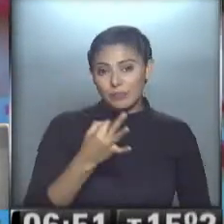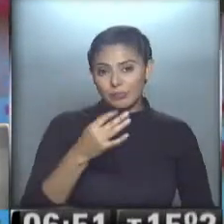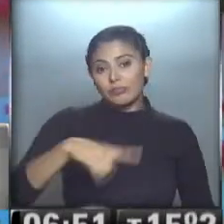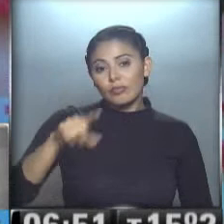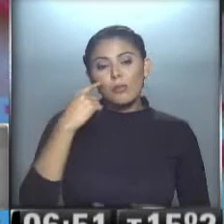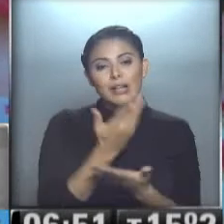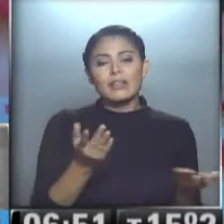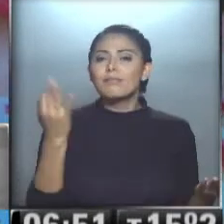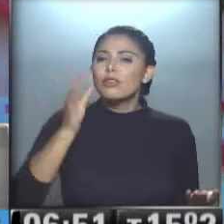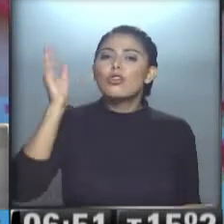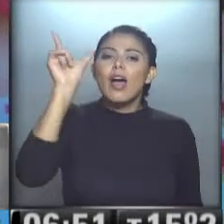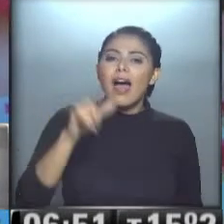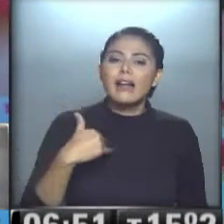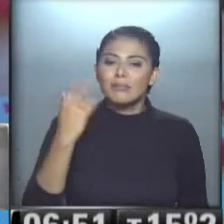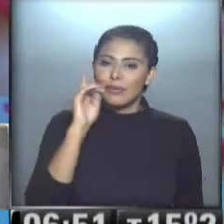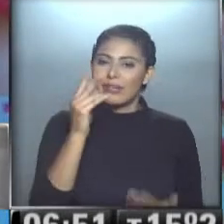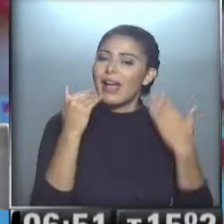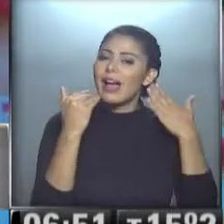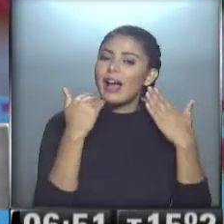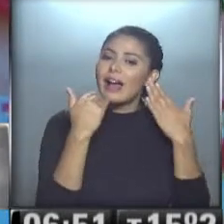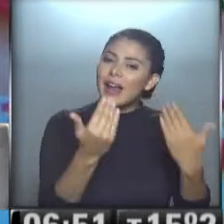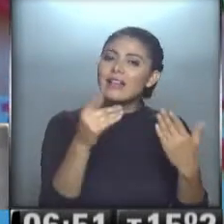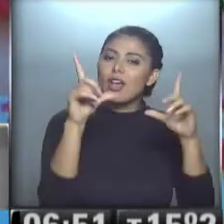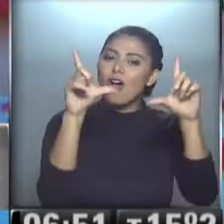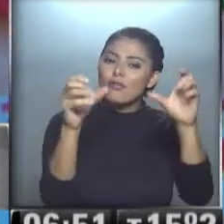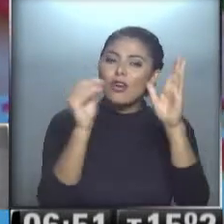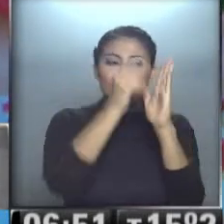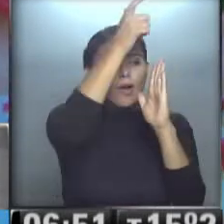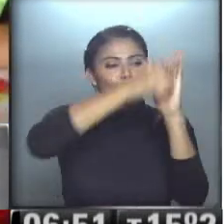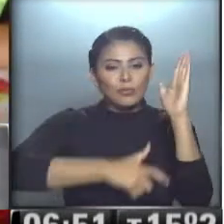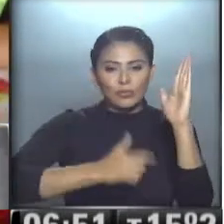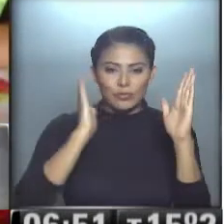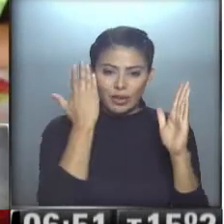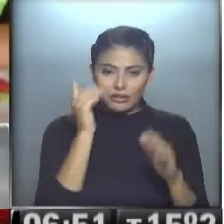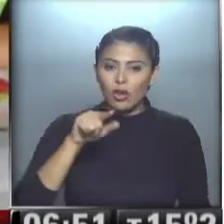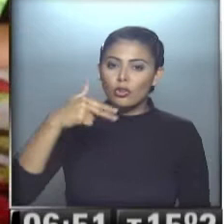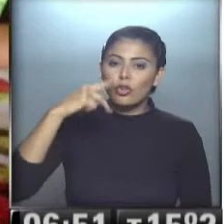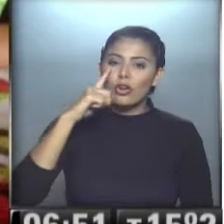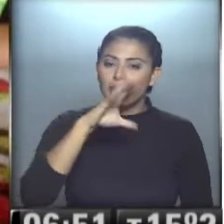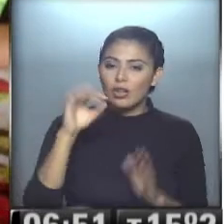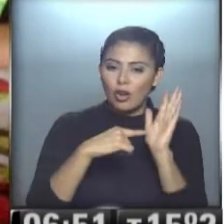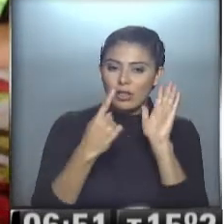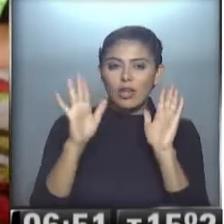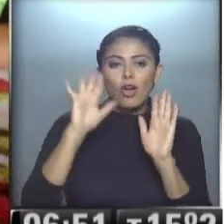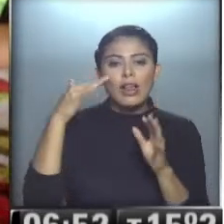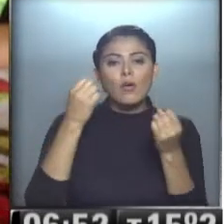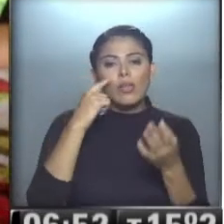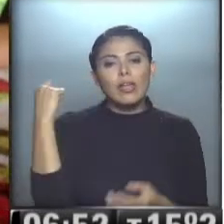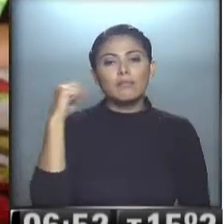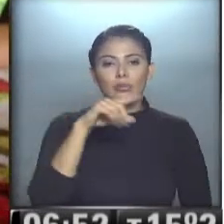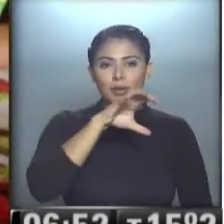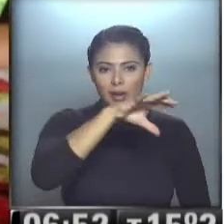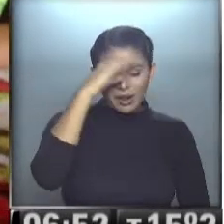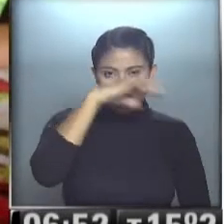compartiendo con todo el país. Gracias por subir las fotos al muro. Nico Ariel te dice, hola Nadia, buen día. Somos de La Pampa y te